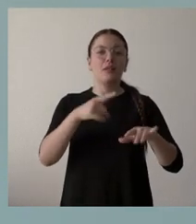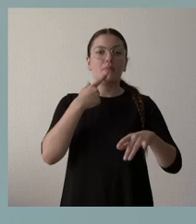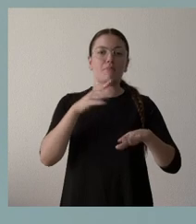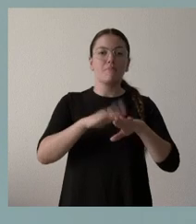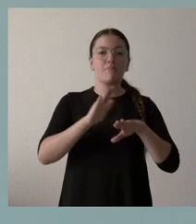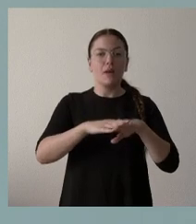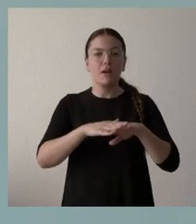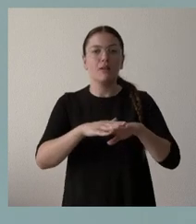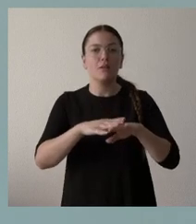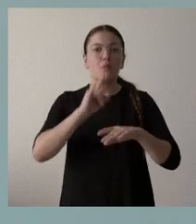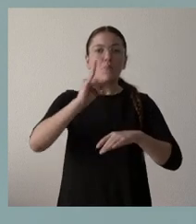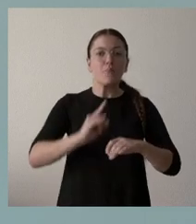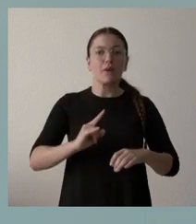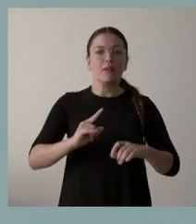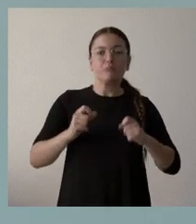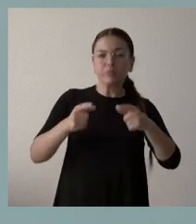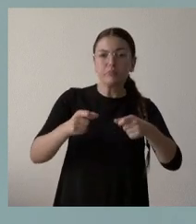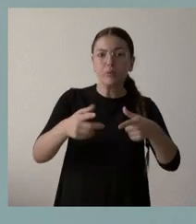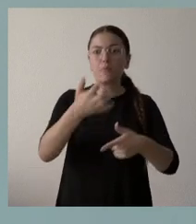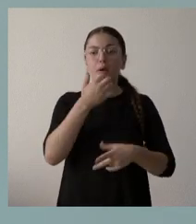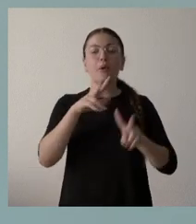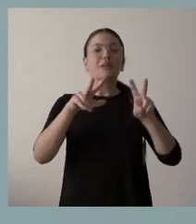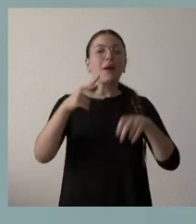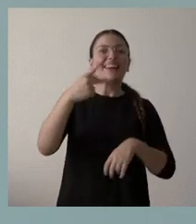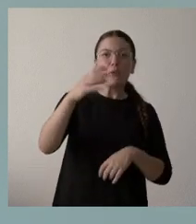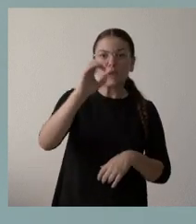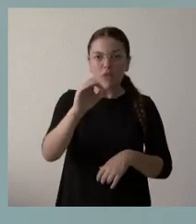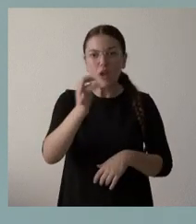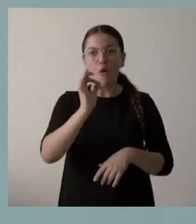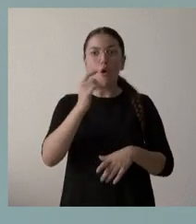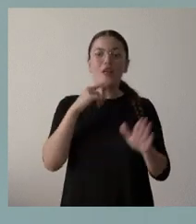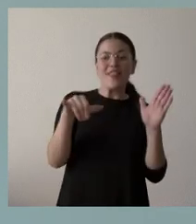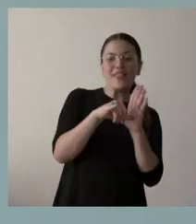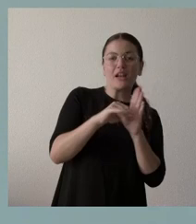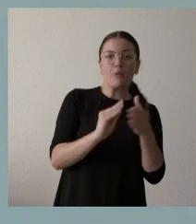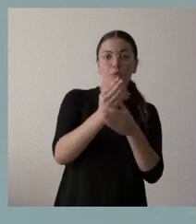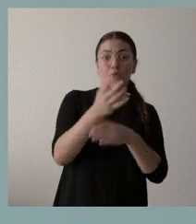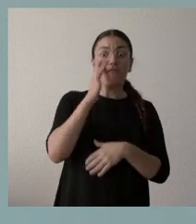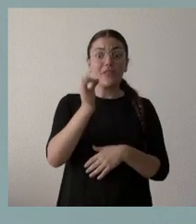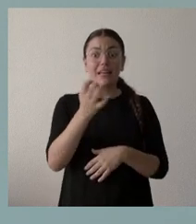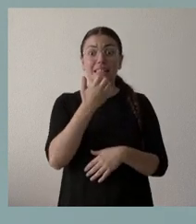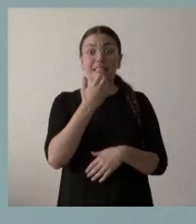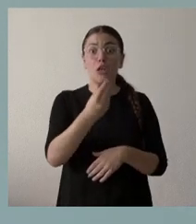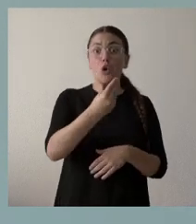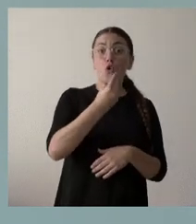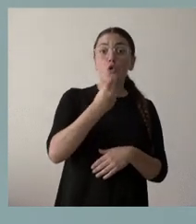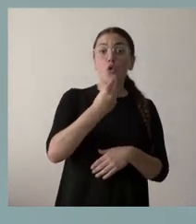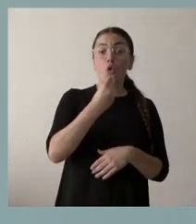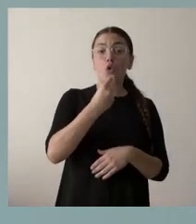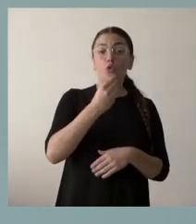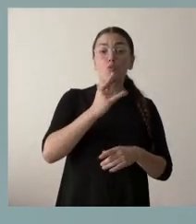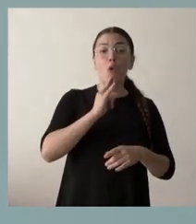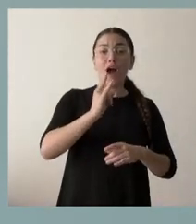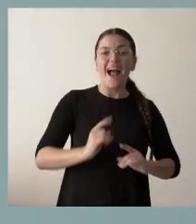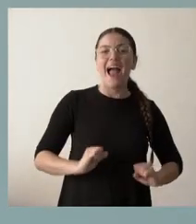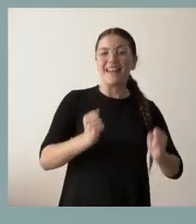kilómetro cero, de la cercanía a las producciones pues es verdad que cuando el consumo de energía se produce muy lejos de donde se genera la misma